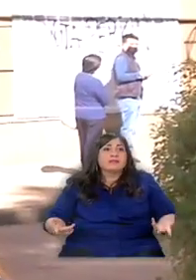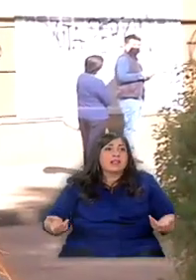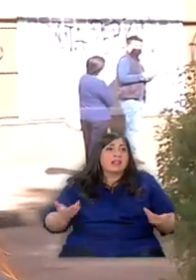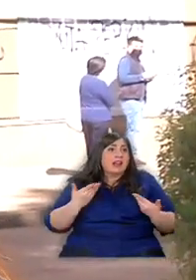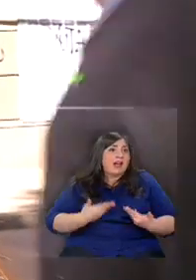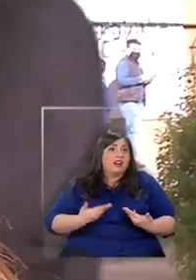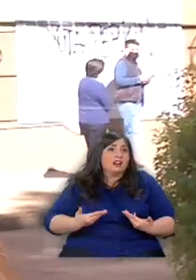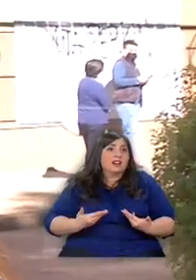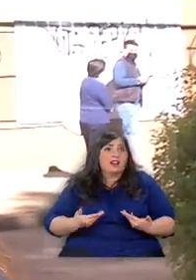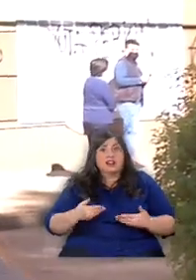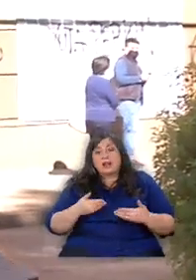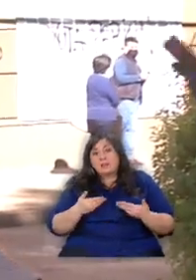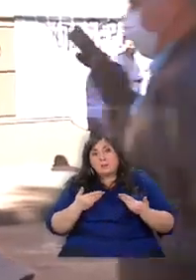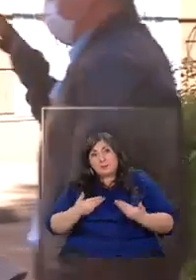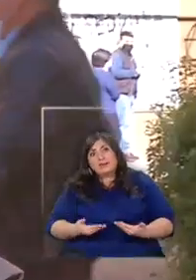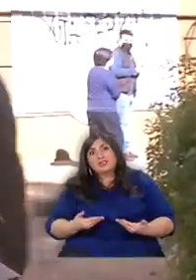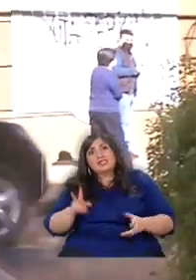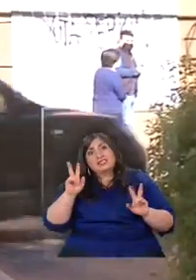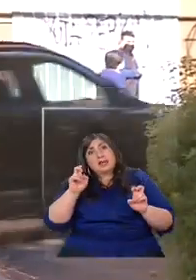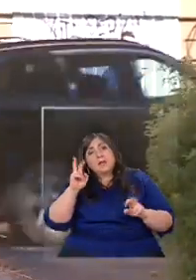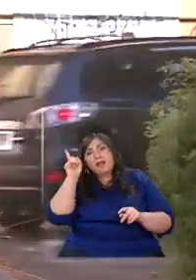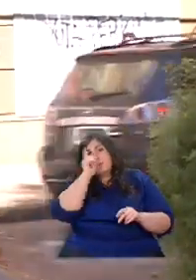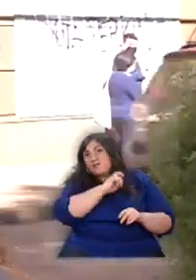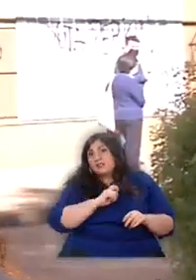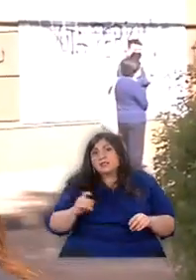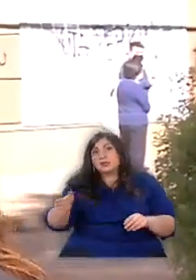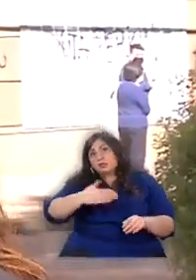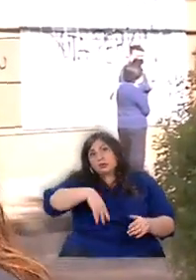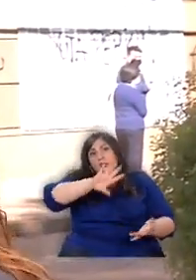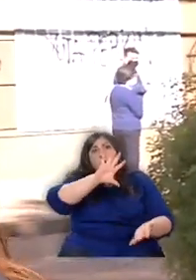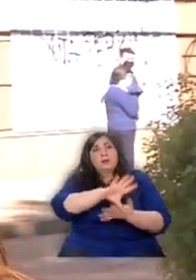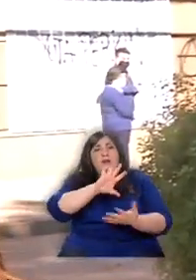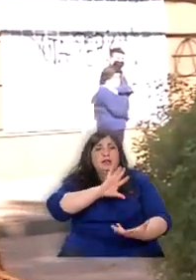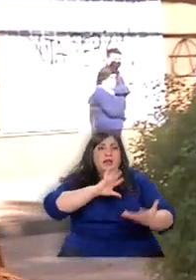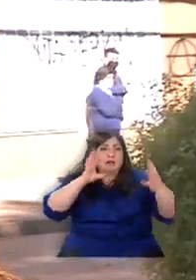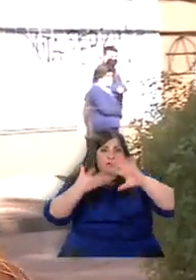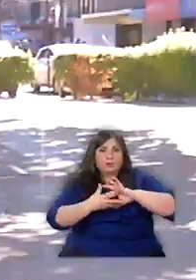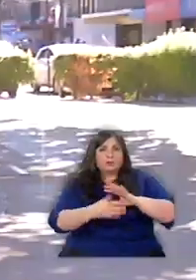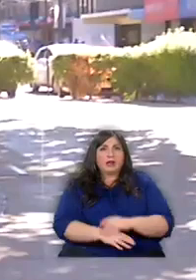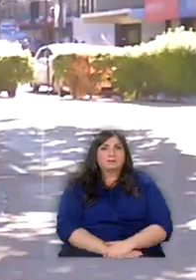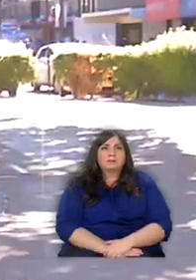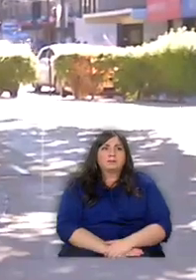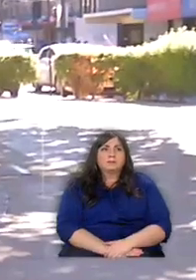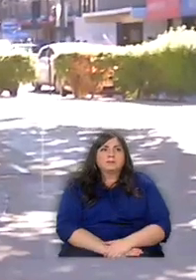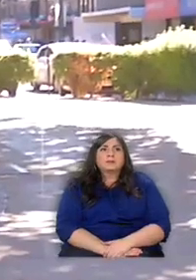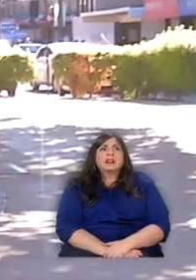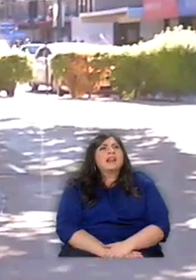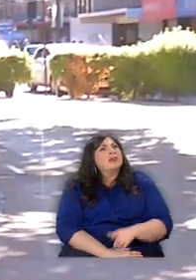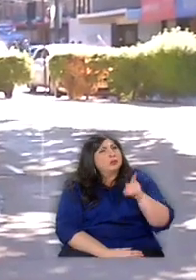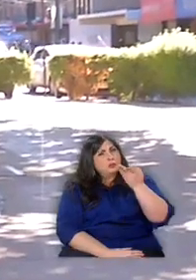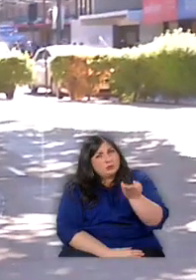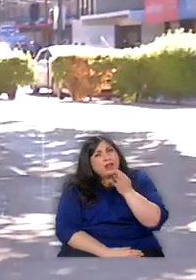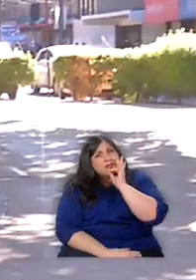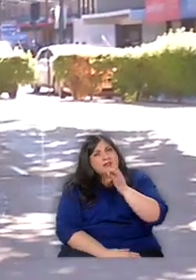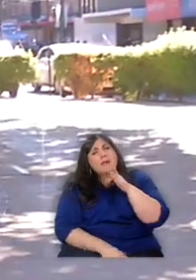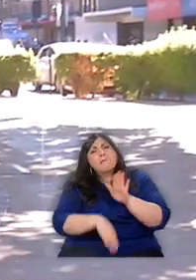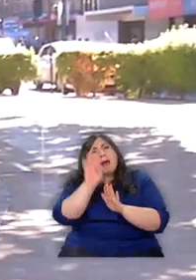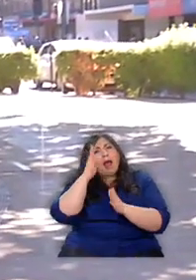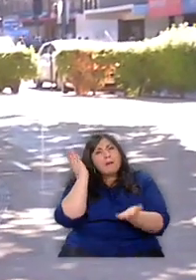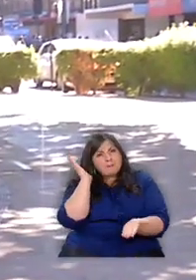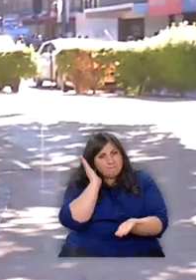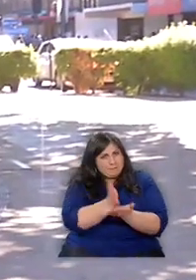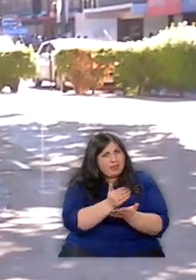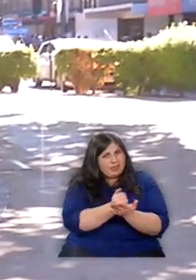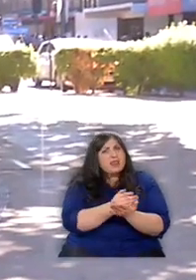no toman el peso al tema tan complicado que estamos viendo como país a nivel mundial, obviamente. ¿Hay que tomar más medidas, dice usted? Sí, deben